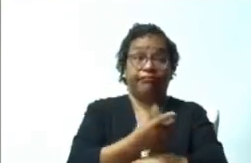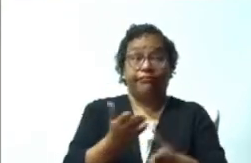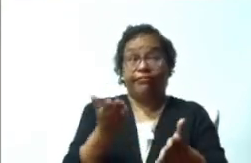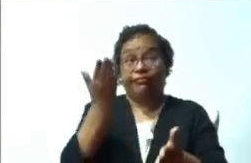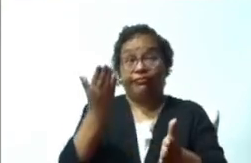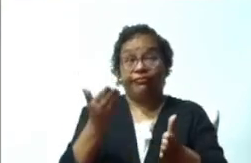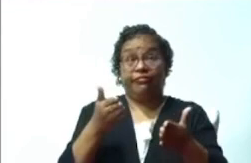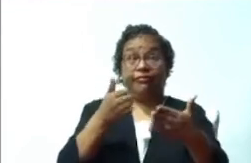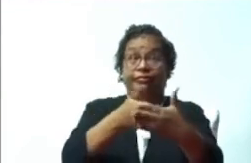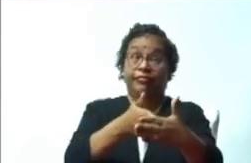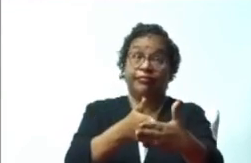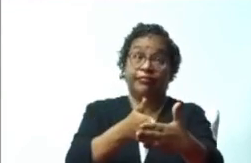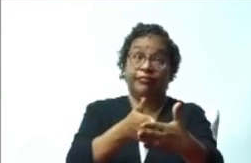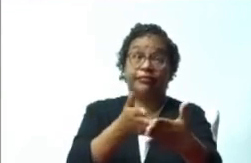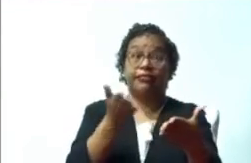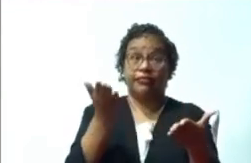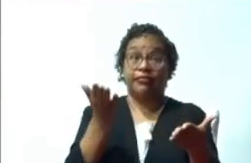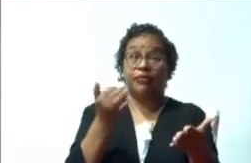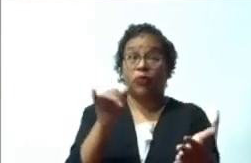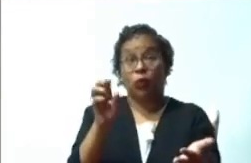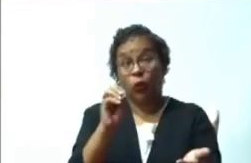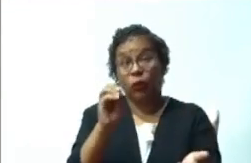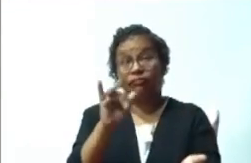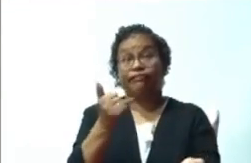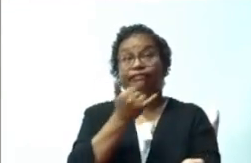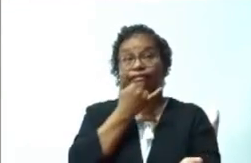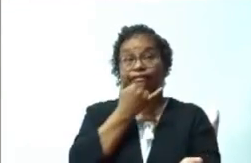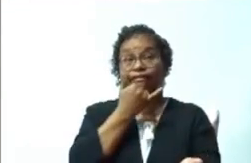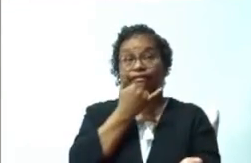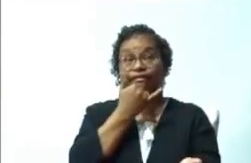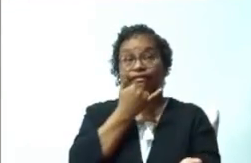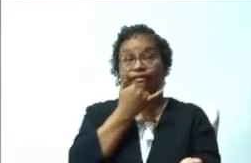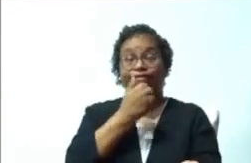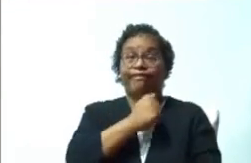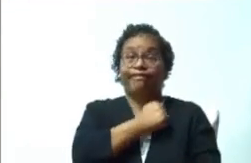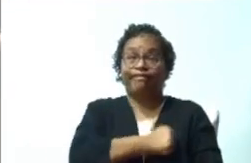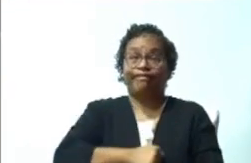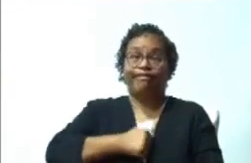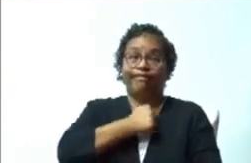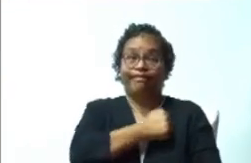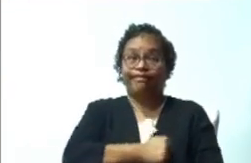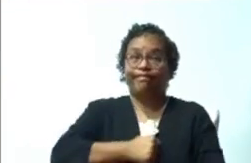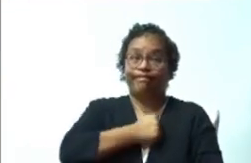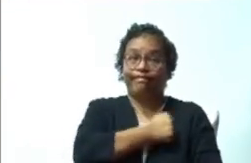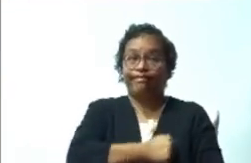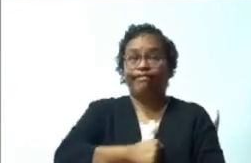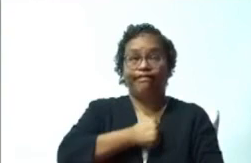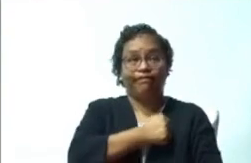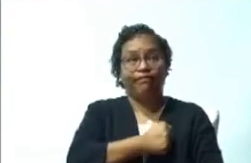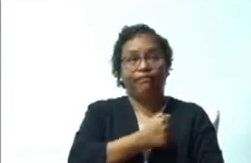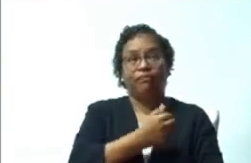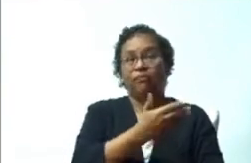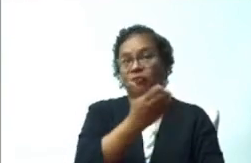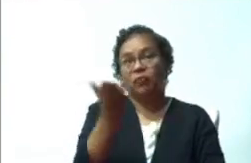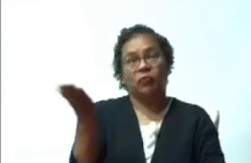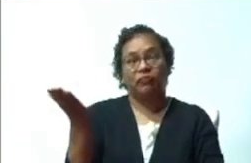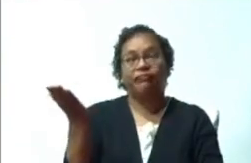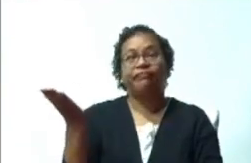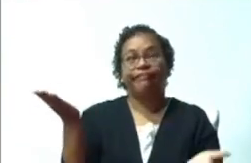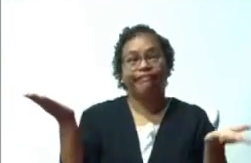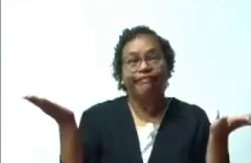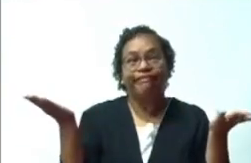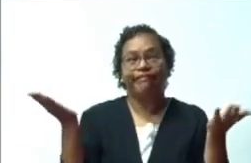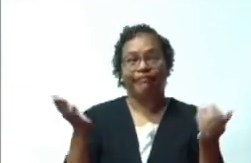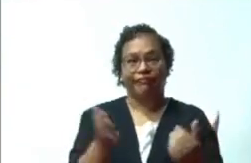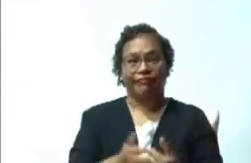le pido disculpas, ninguno de ustedes nunca me ha faltado, pero no